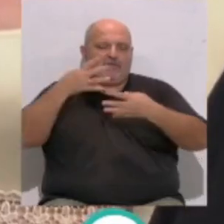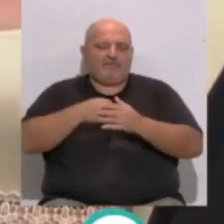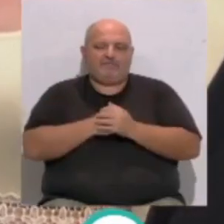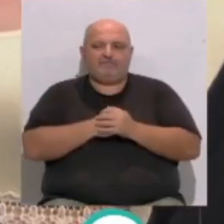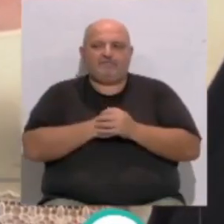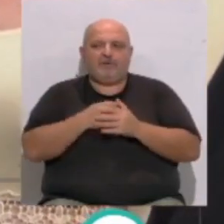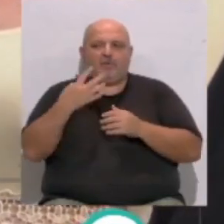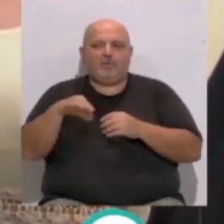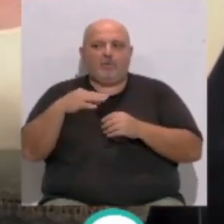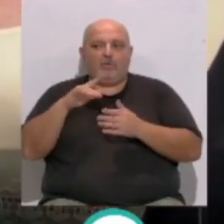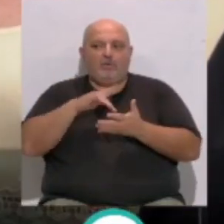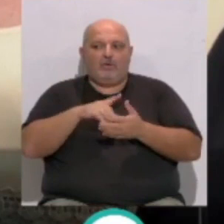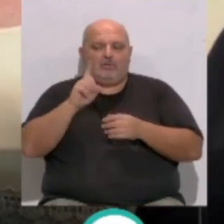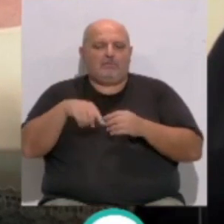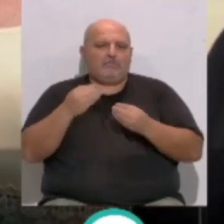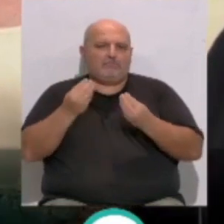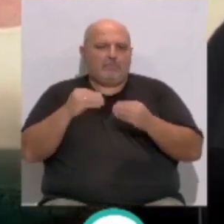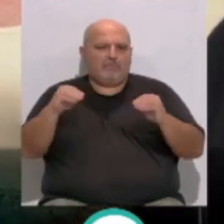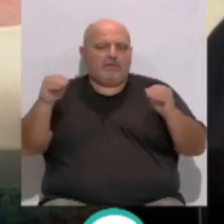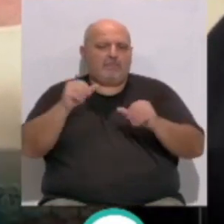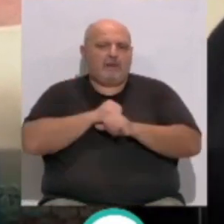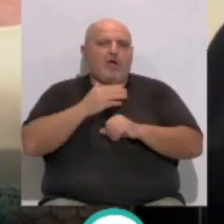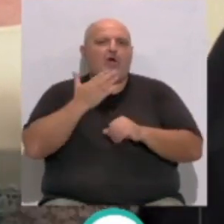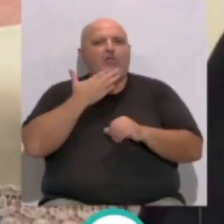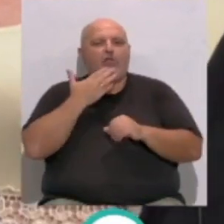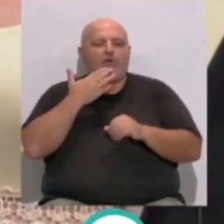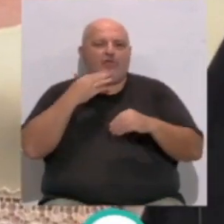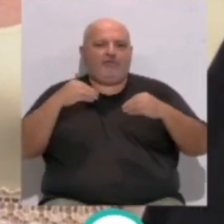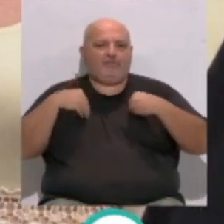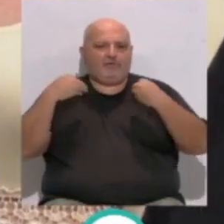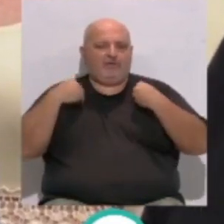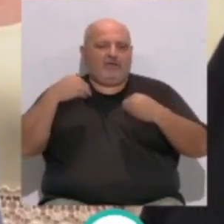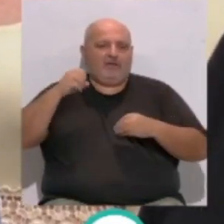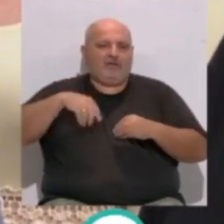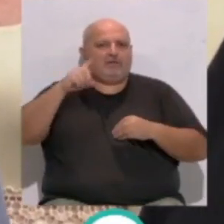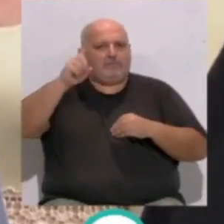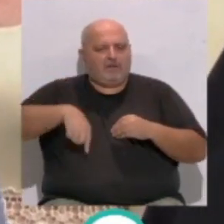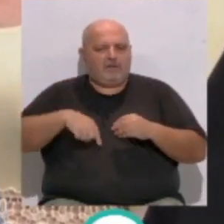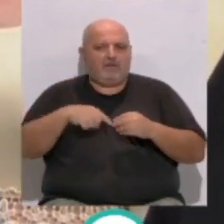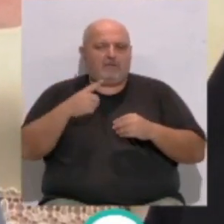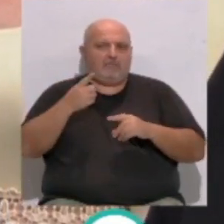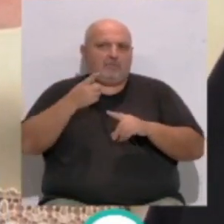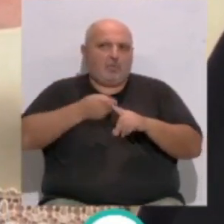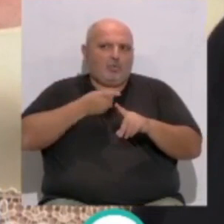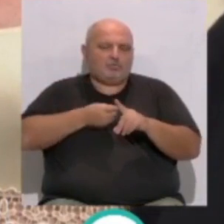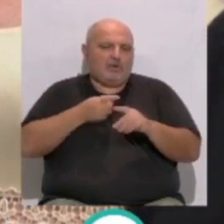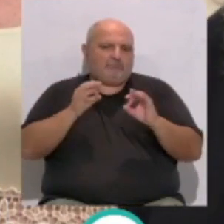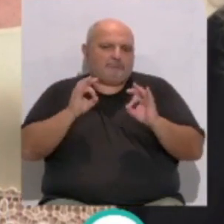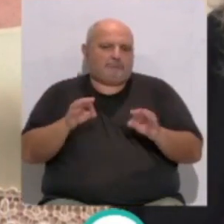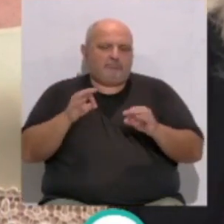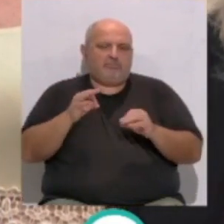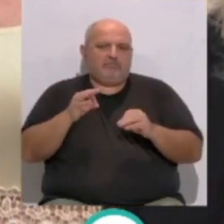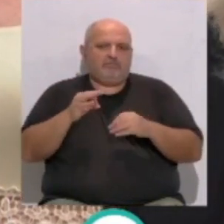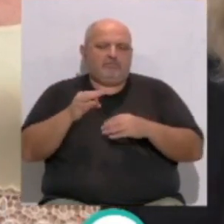solamente como a día de hoy masivamente es para ocio y disfrute de los vecinos y vecinas de San Fernando sino que sea una herramienta fundamental de la